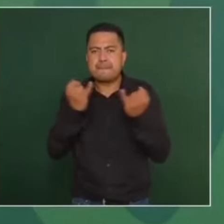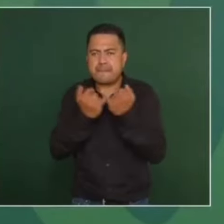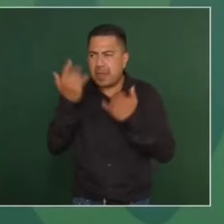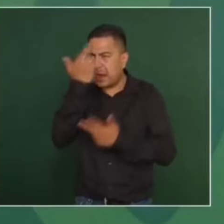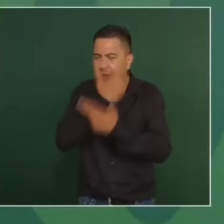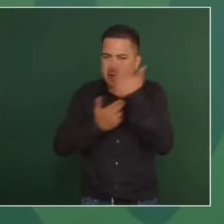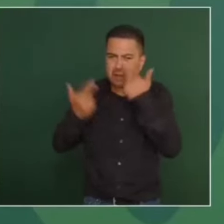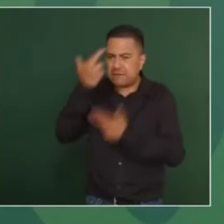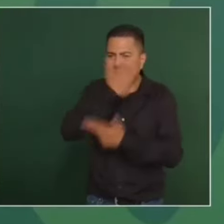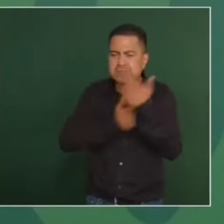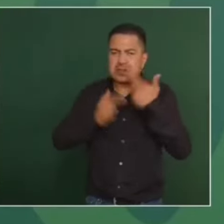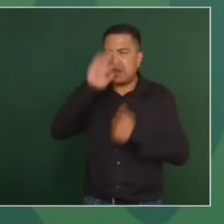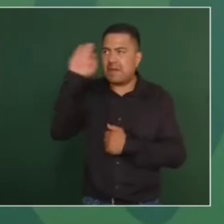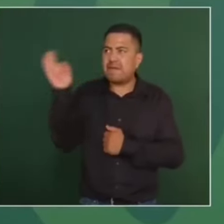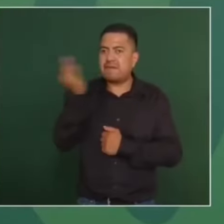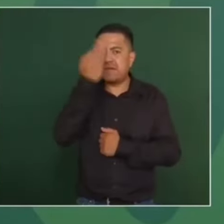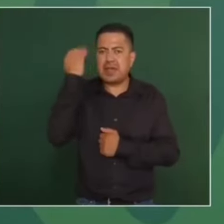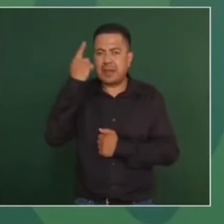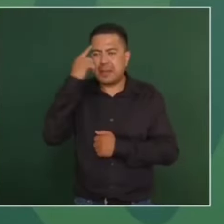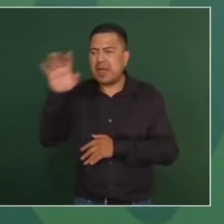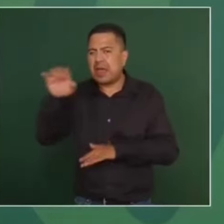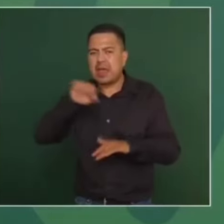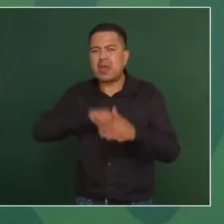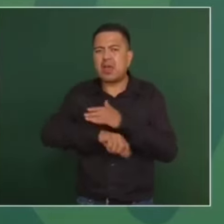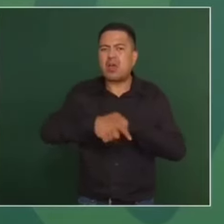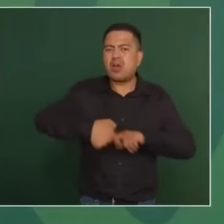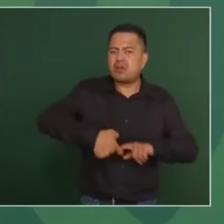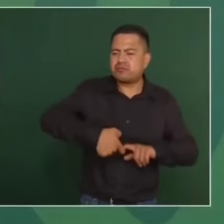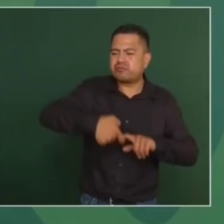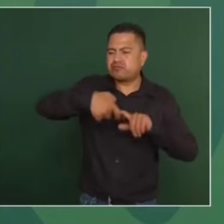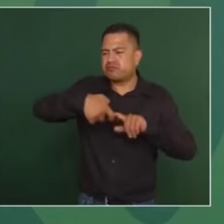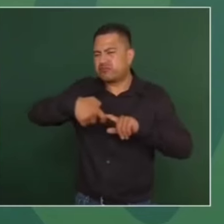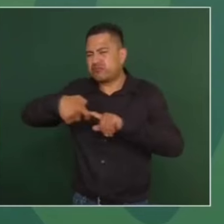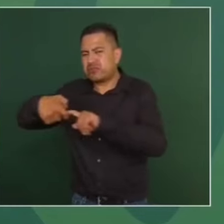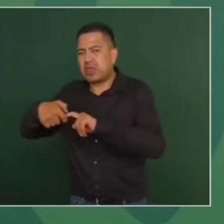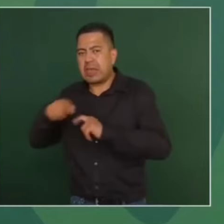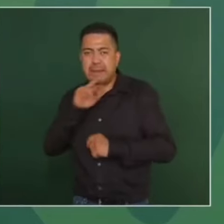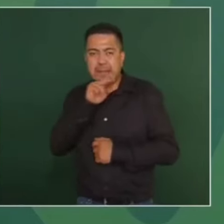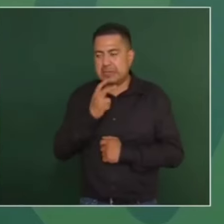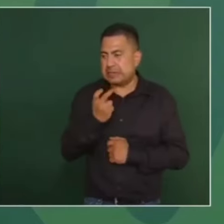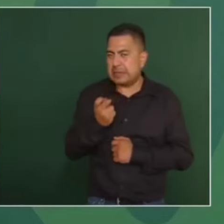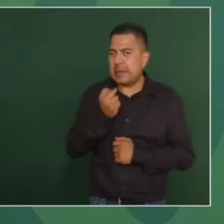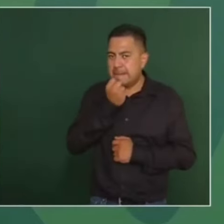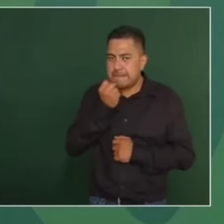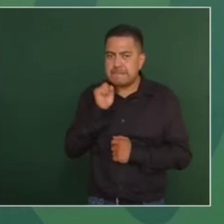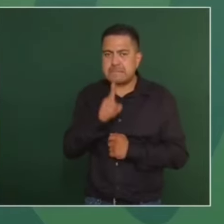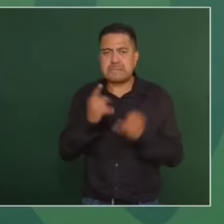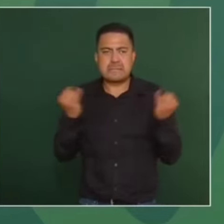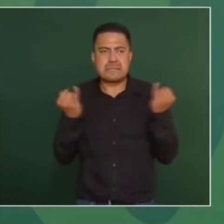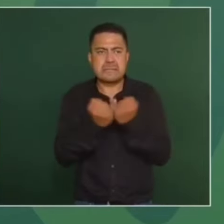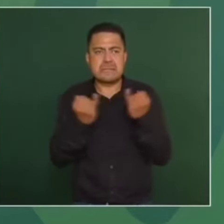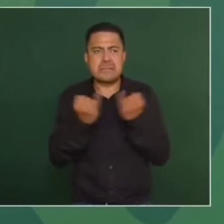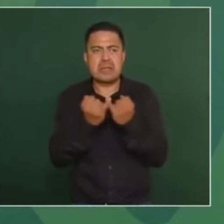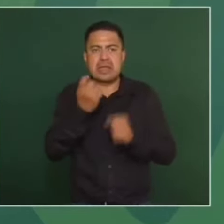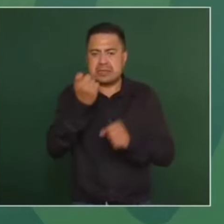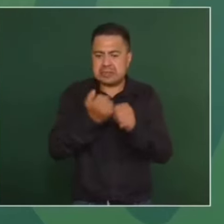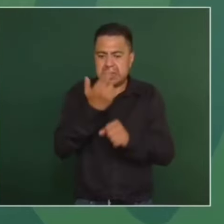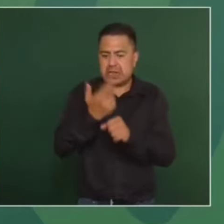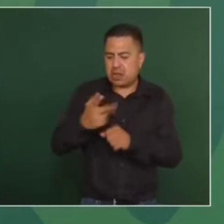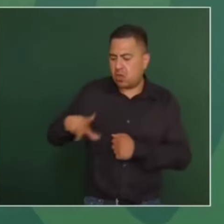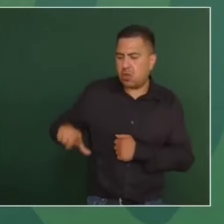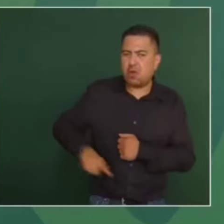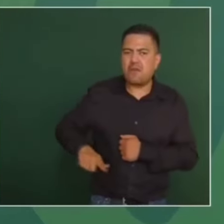revisión federal para corralones y grúas, que también ha sido otra de las preocupaciones. La Secretaría de